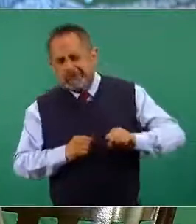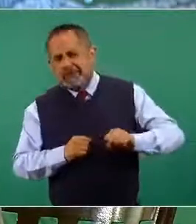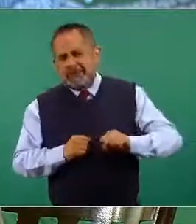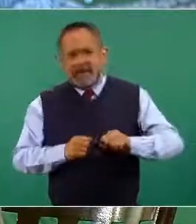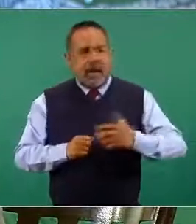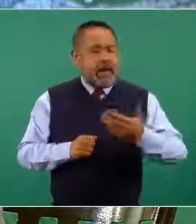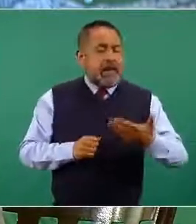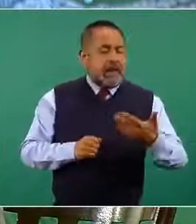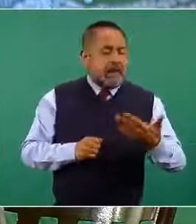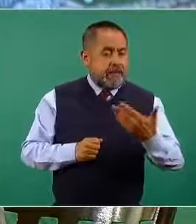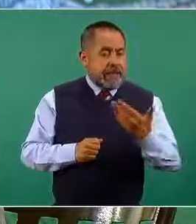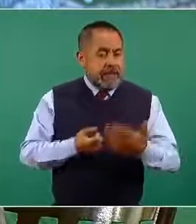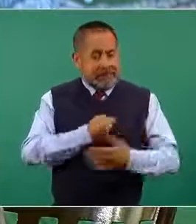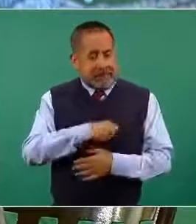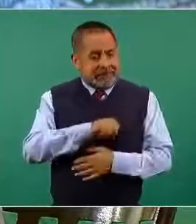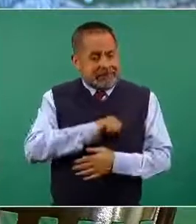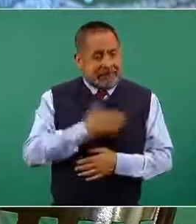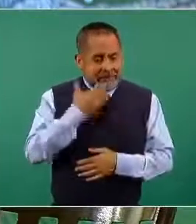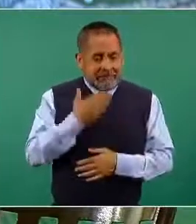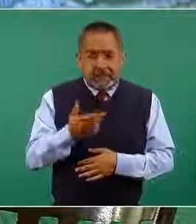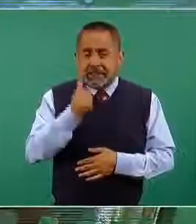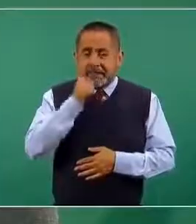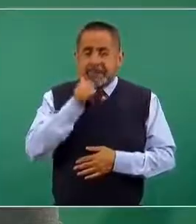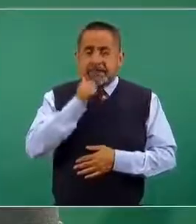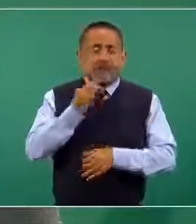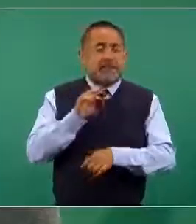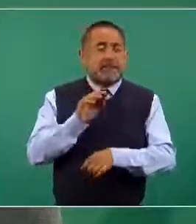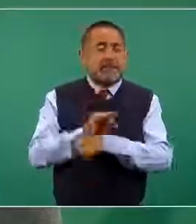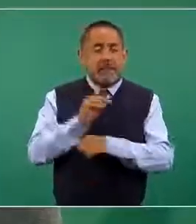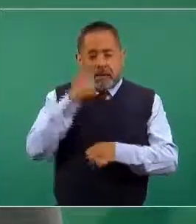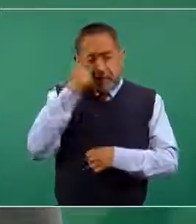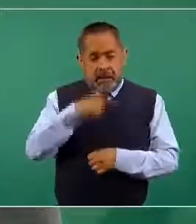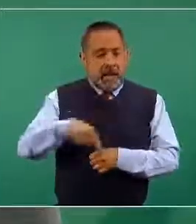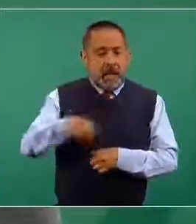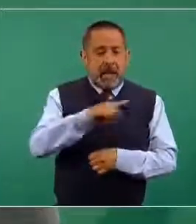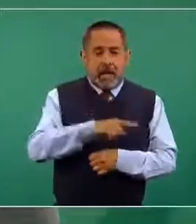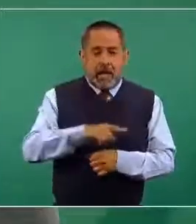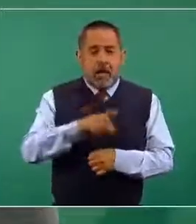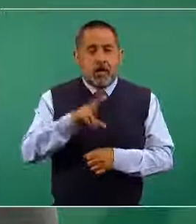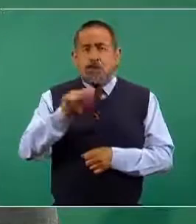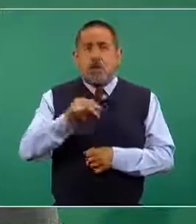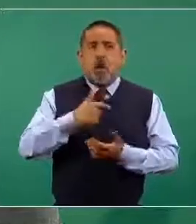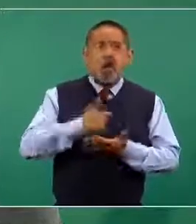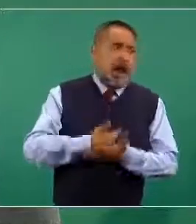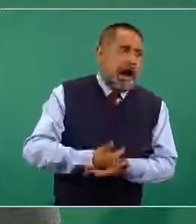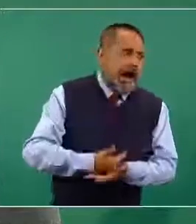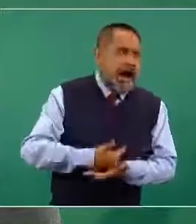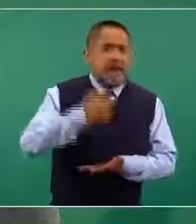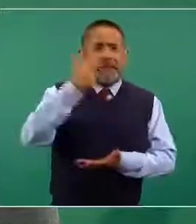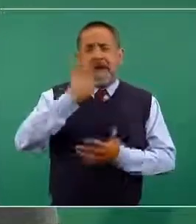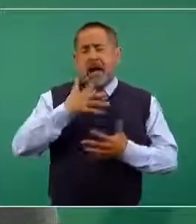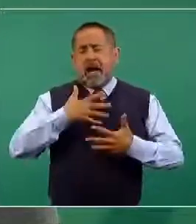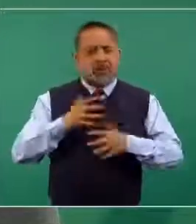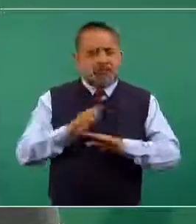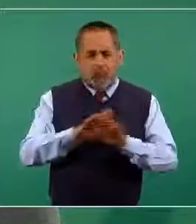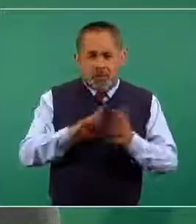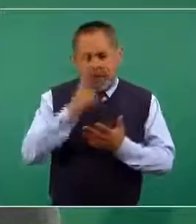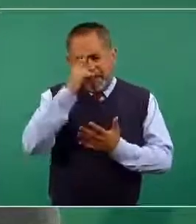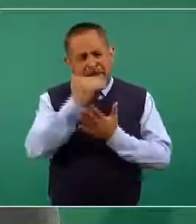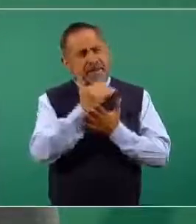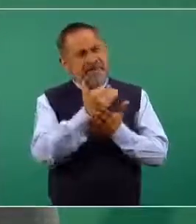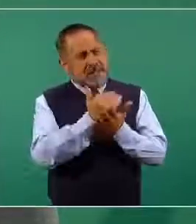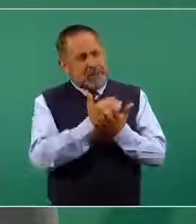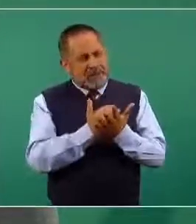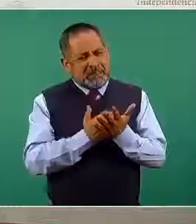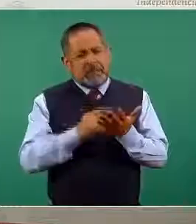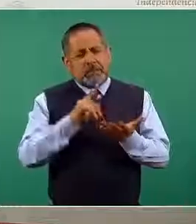todo le va a proteger muchísimo contra la enfermedad grave y para reducir, para reducir lo